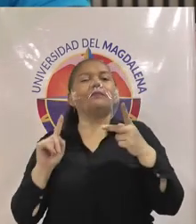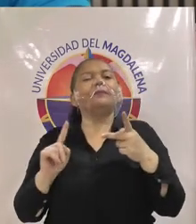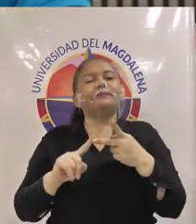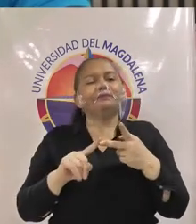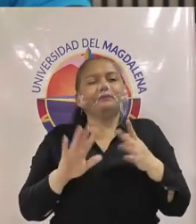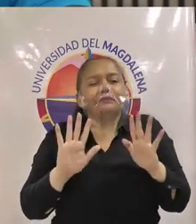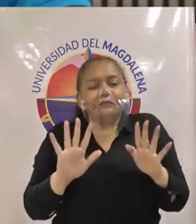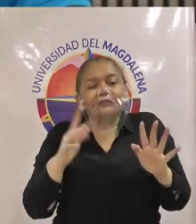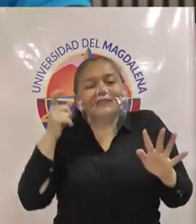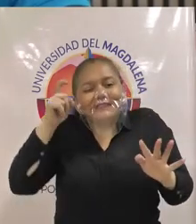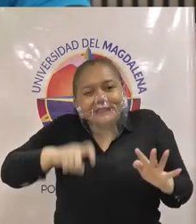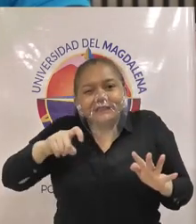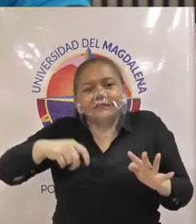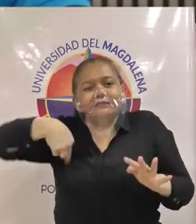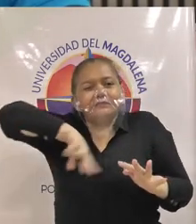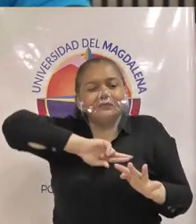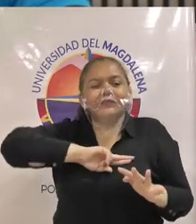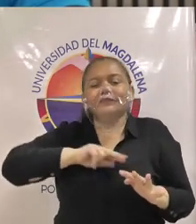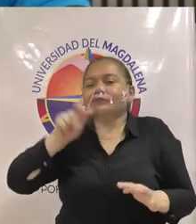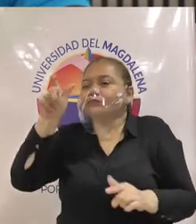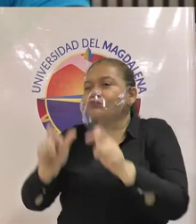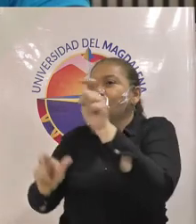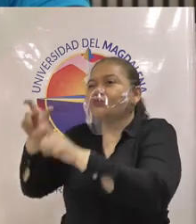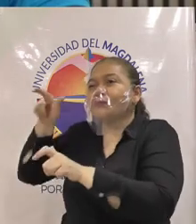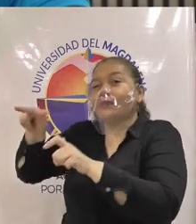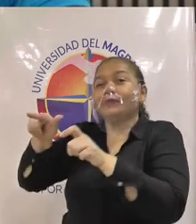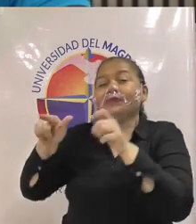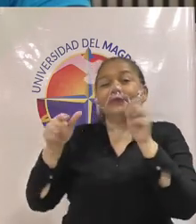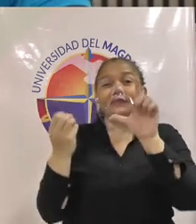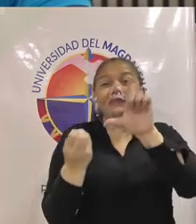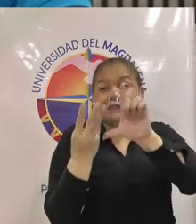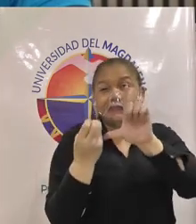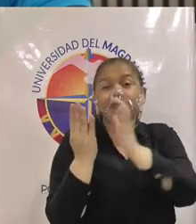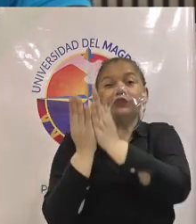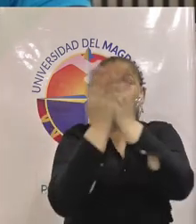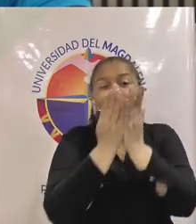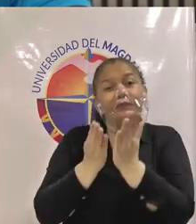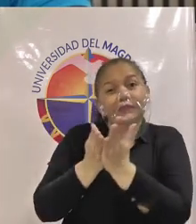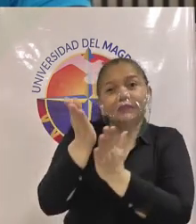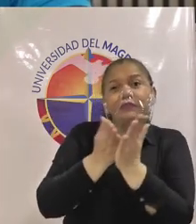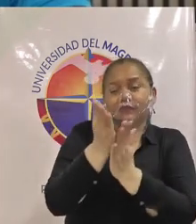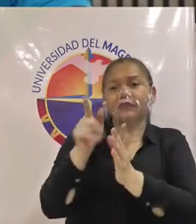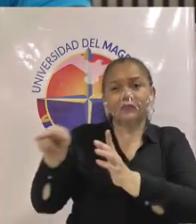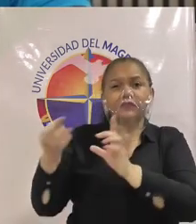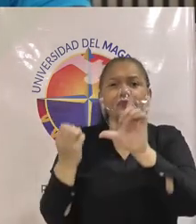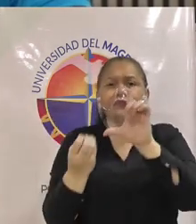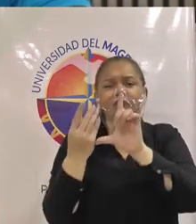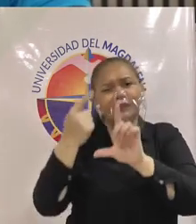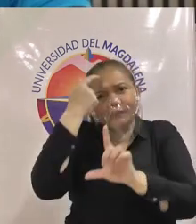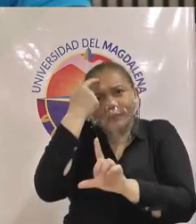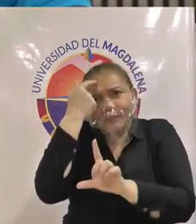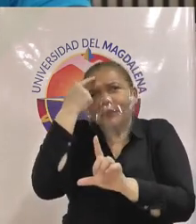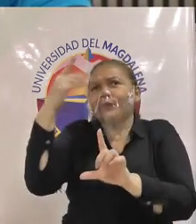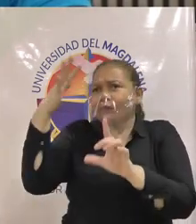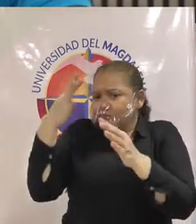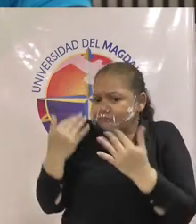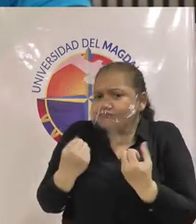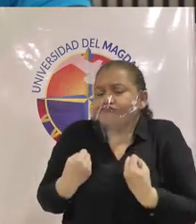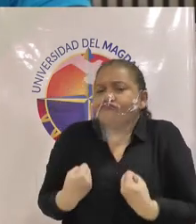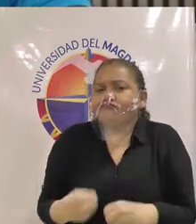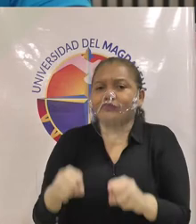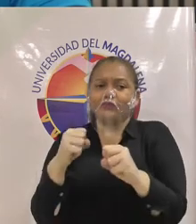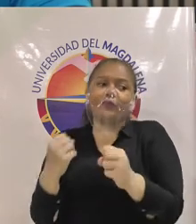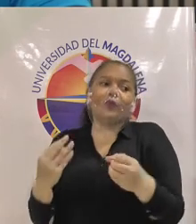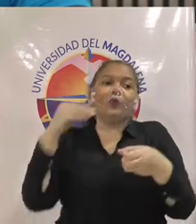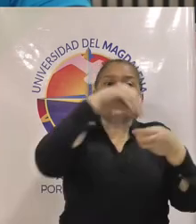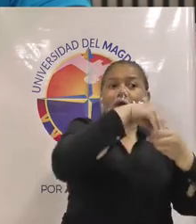el enfoque que deben tener los estudiantes de licenciatura debe estar arreglado a esto ayudar un modelo pedagógico como lo decía